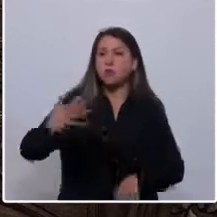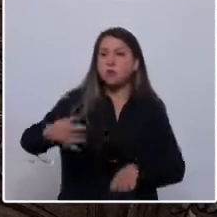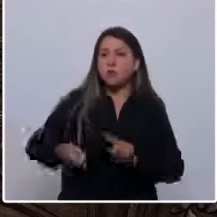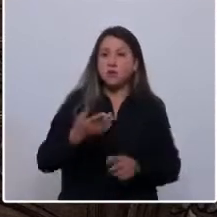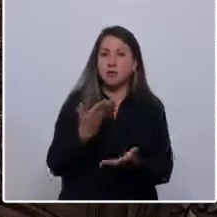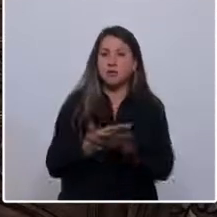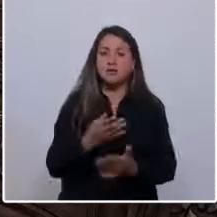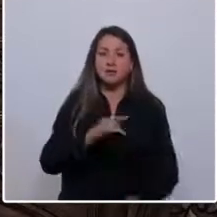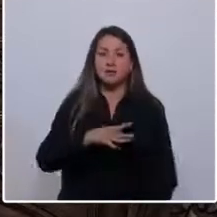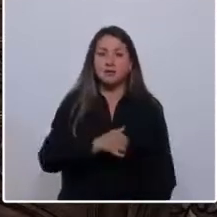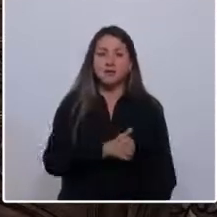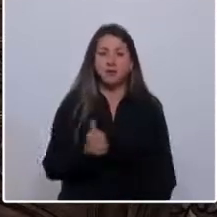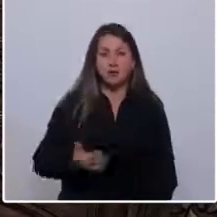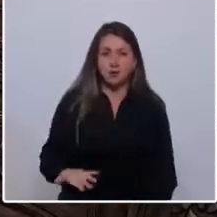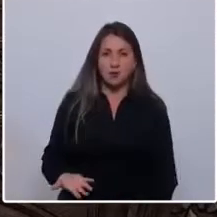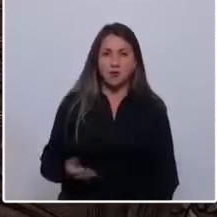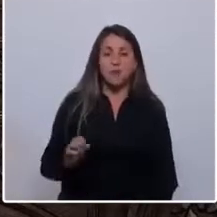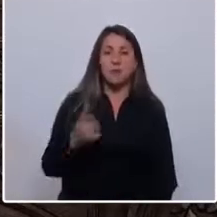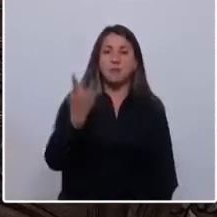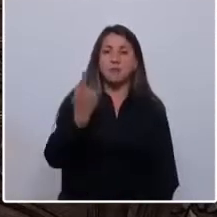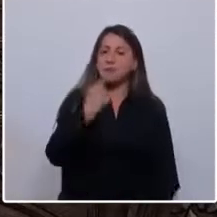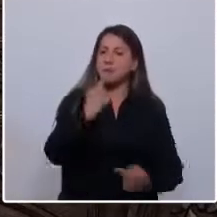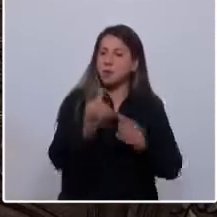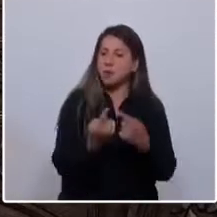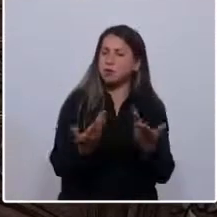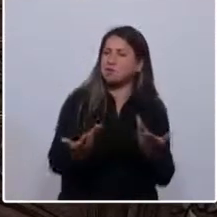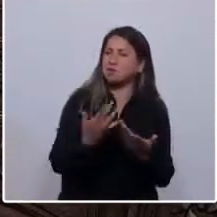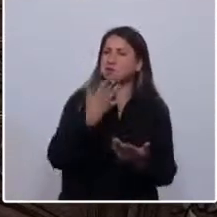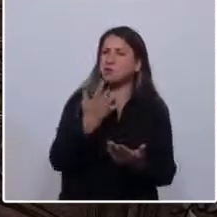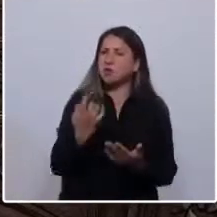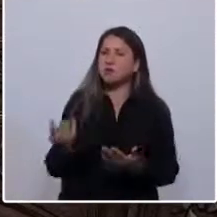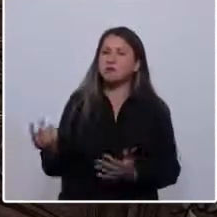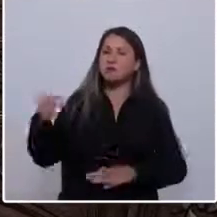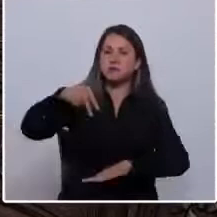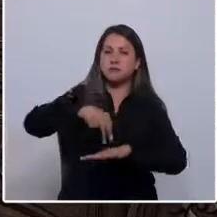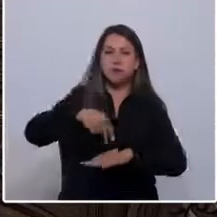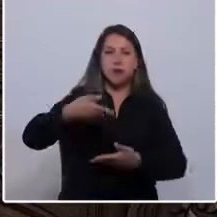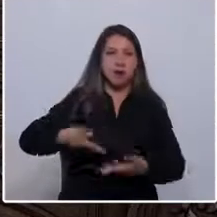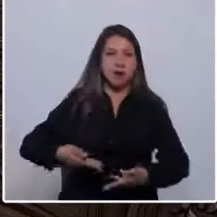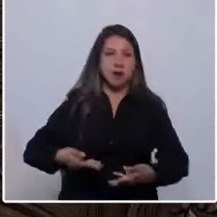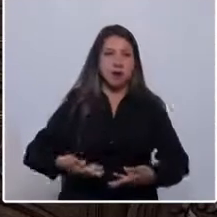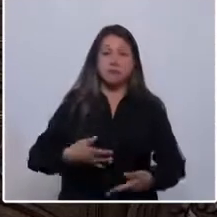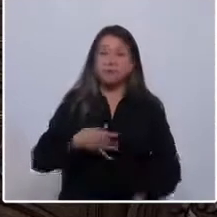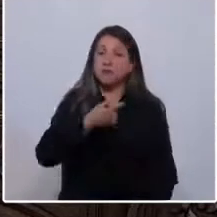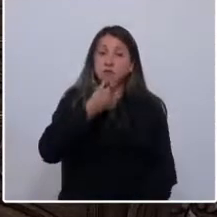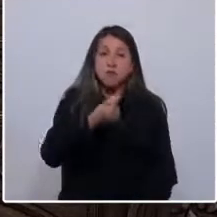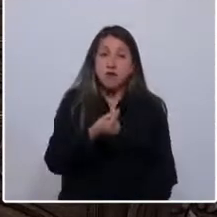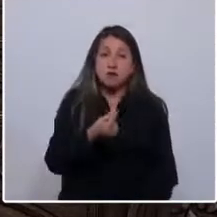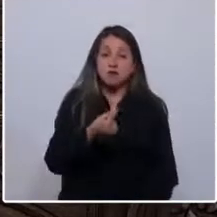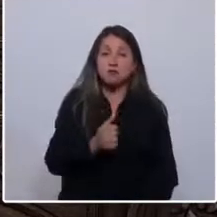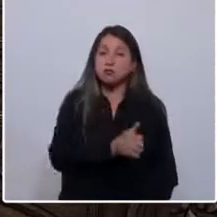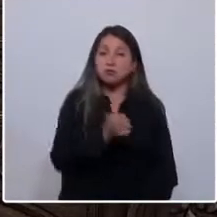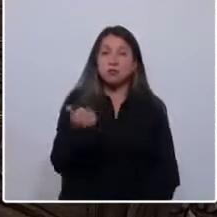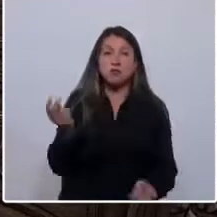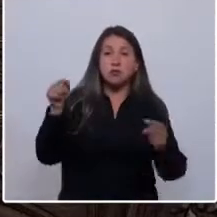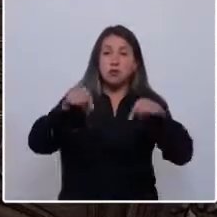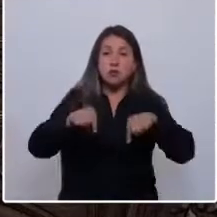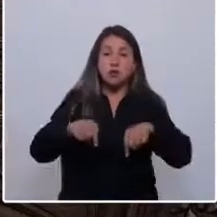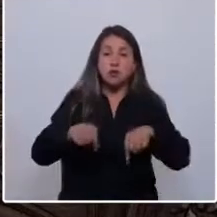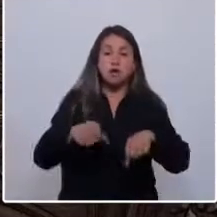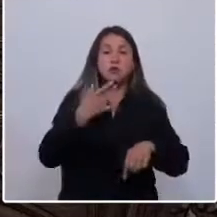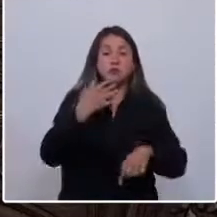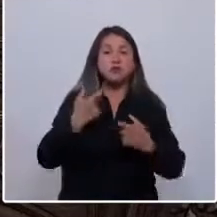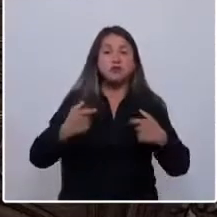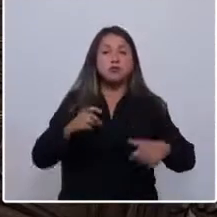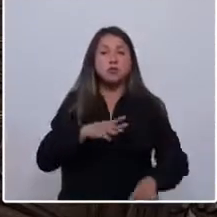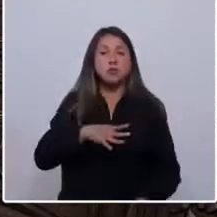todos. La primera pregunta que nos hacemos por qué llegamos acá es simple. Estamos todos acá porque somos chilenos y